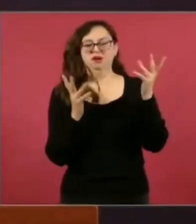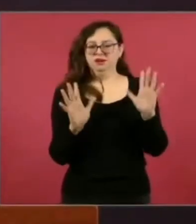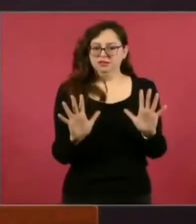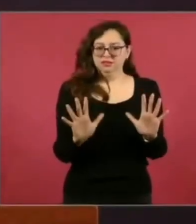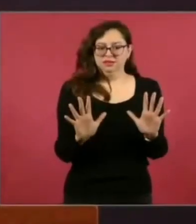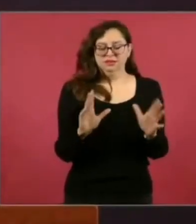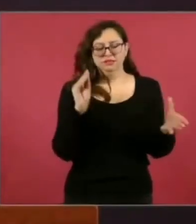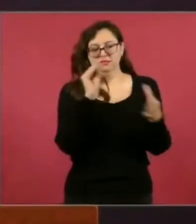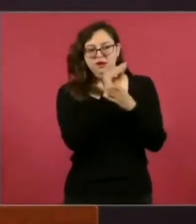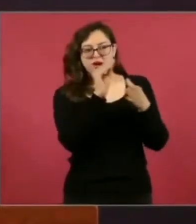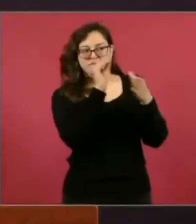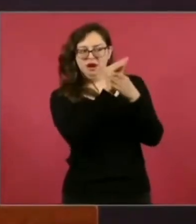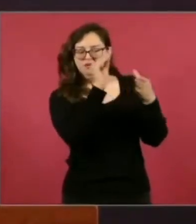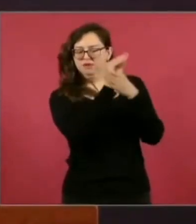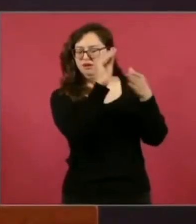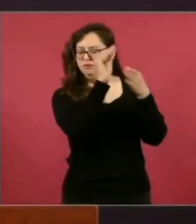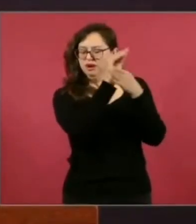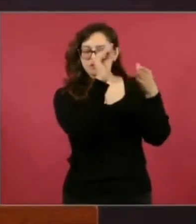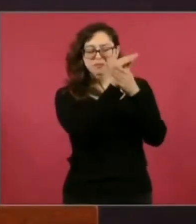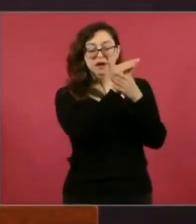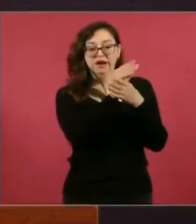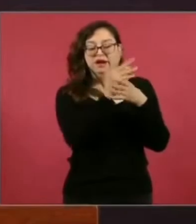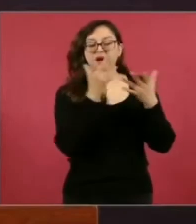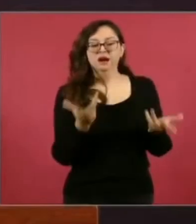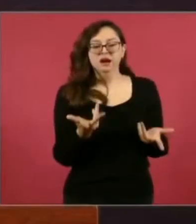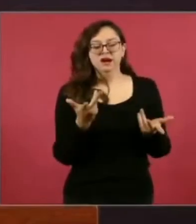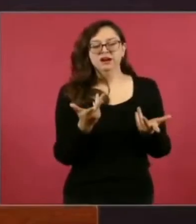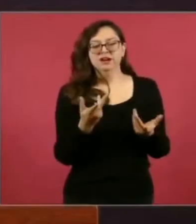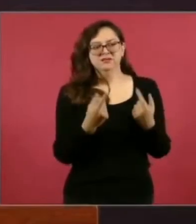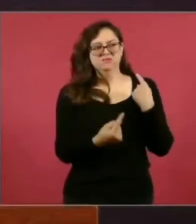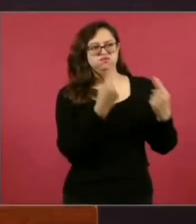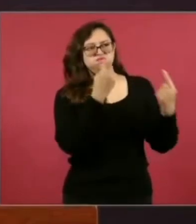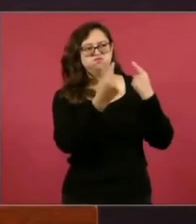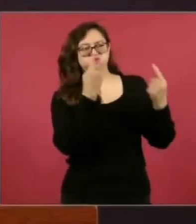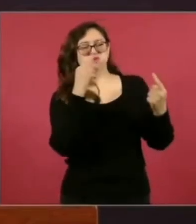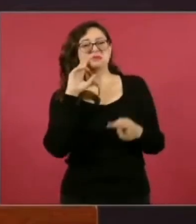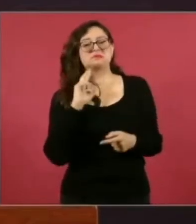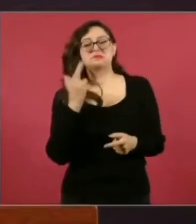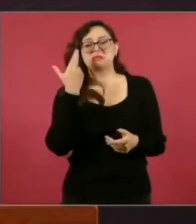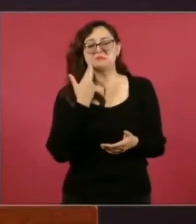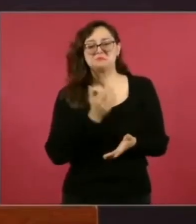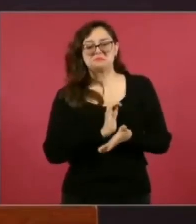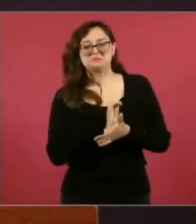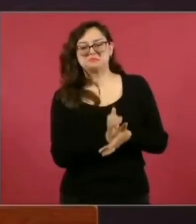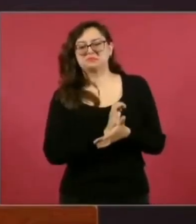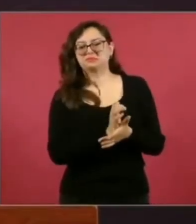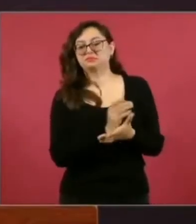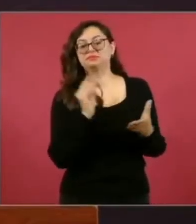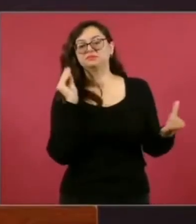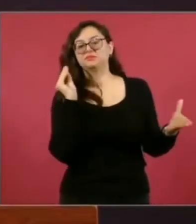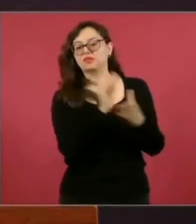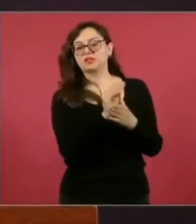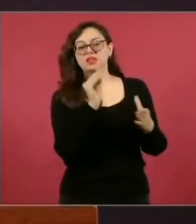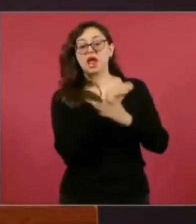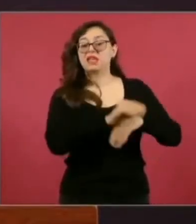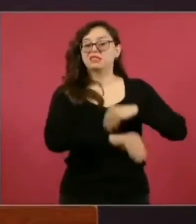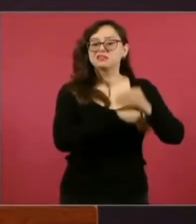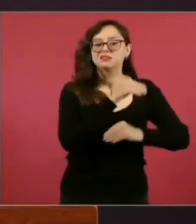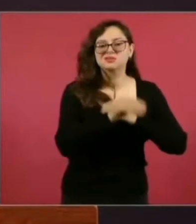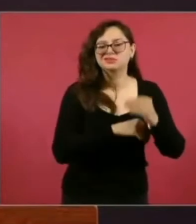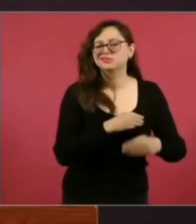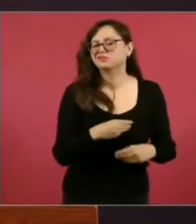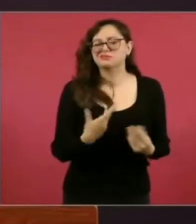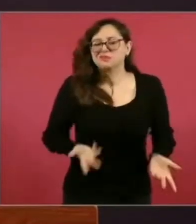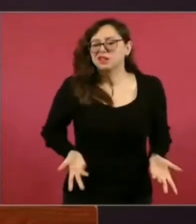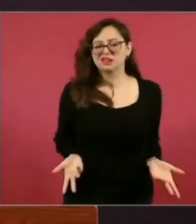les haga un agravio mayor, pero no hacer caso a la ofensa del racismo, porque es también engancharse